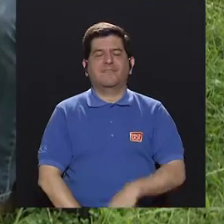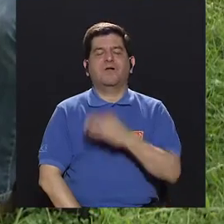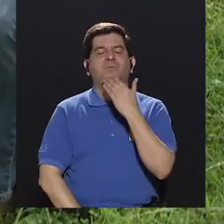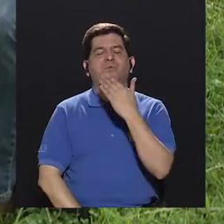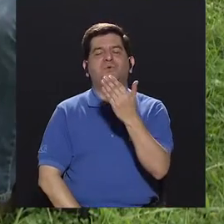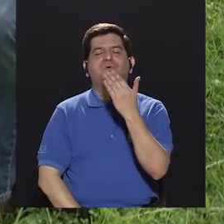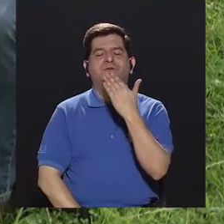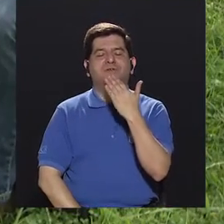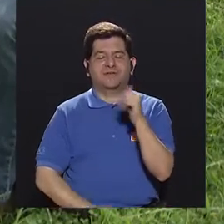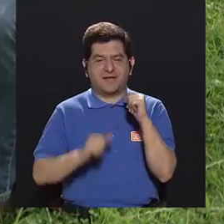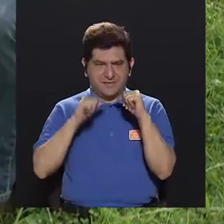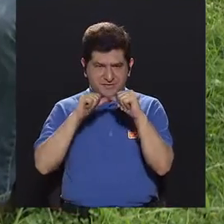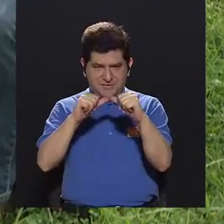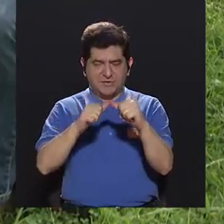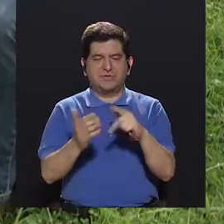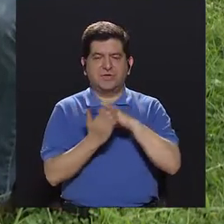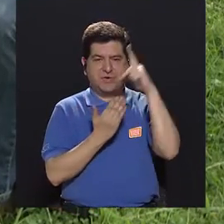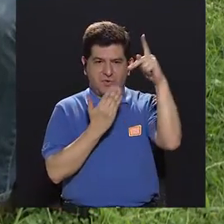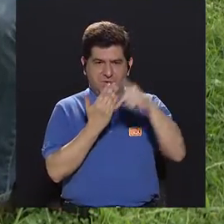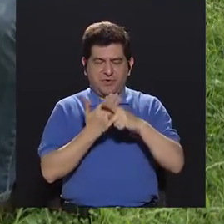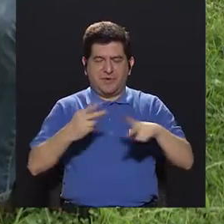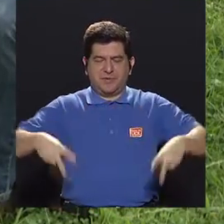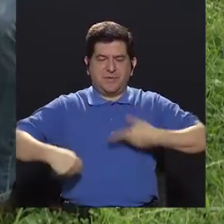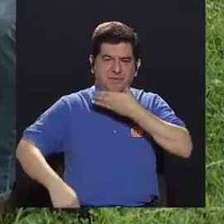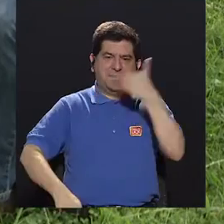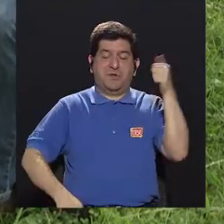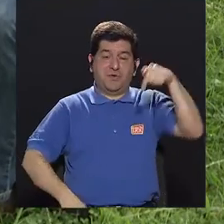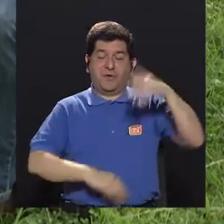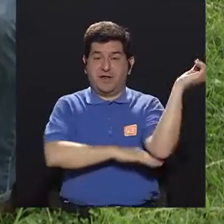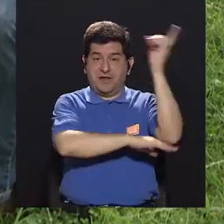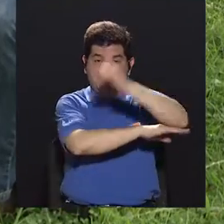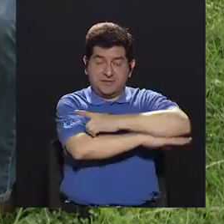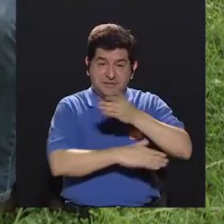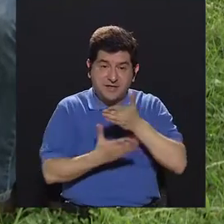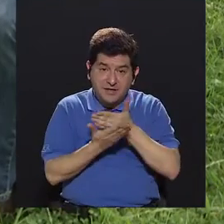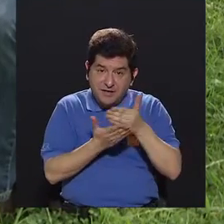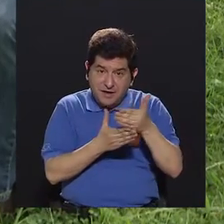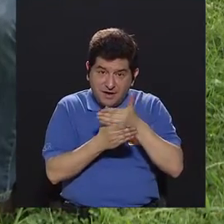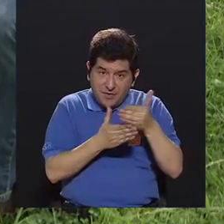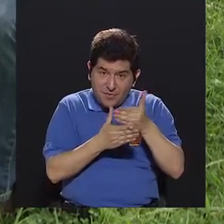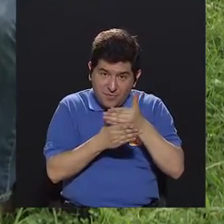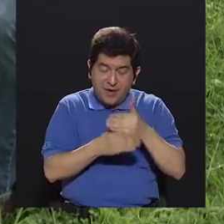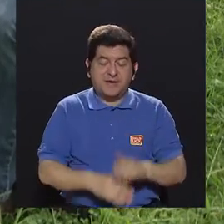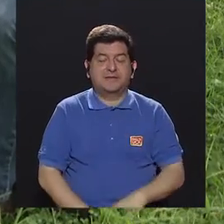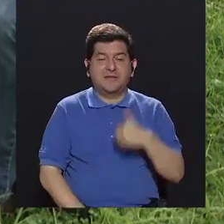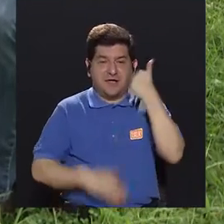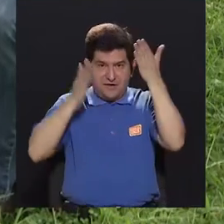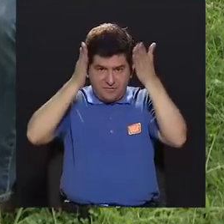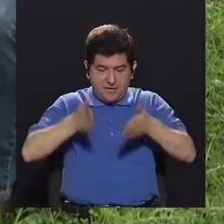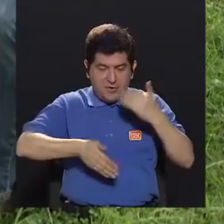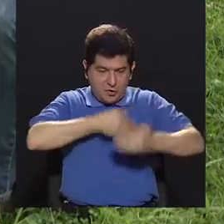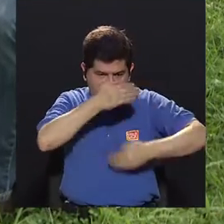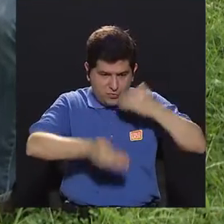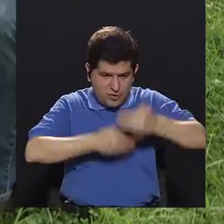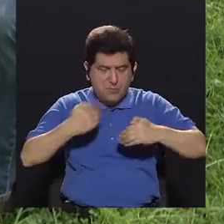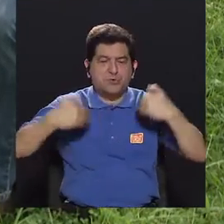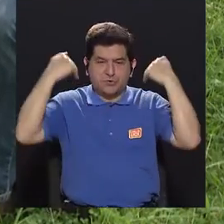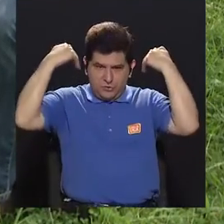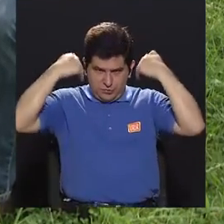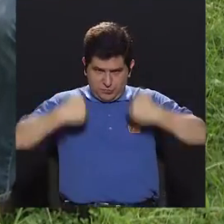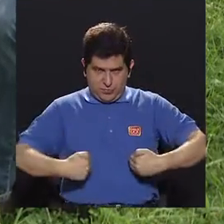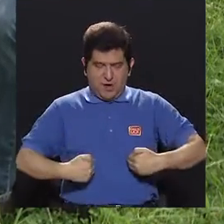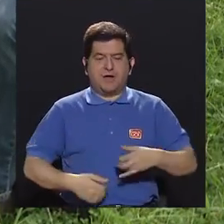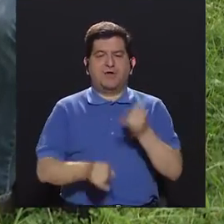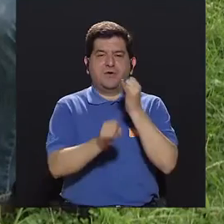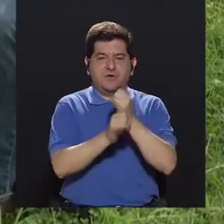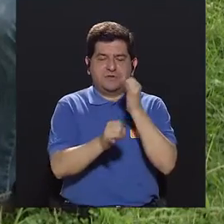Muchísimas gracias por continuar en su telerevista Vivir Mejor. El día de hoy compartiendo con las facilitadoras de procesos humanos